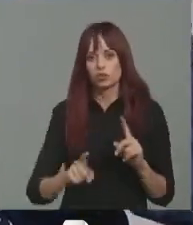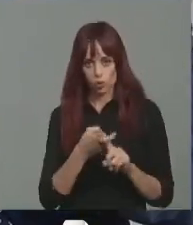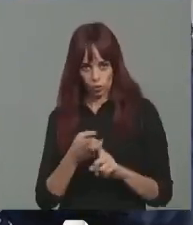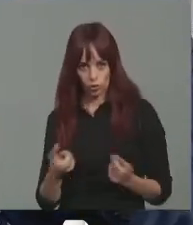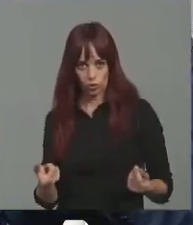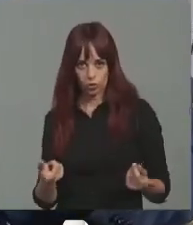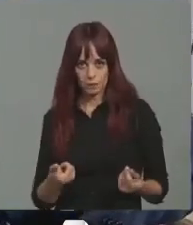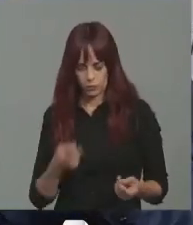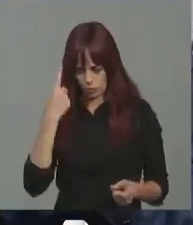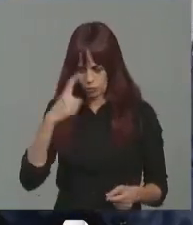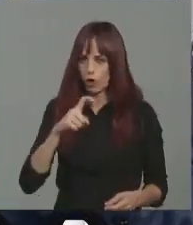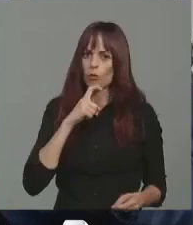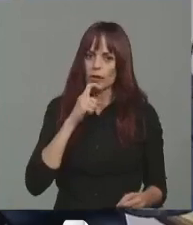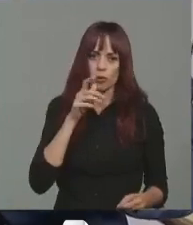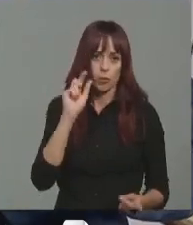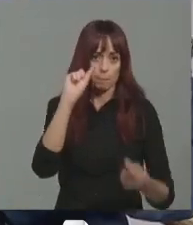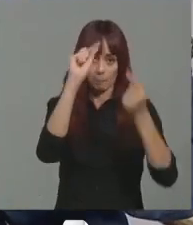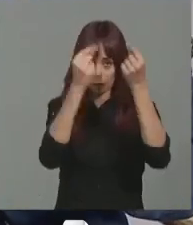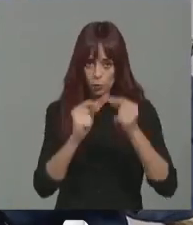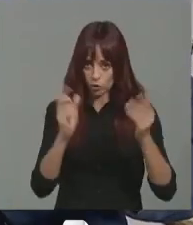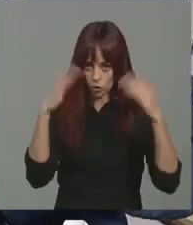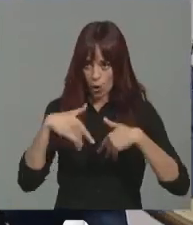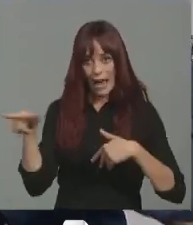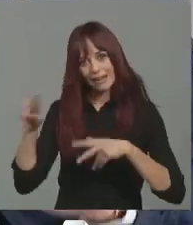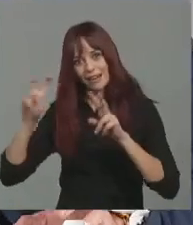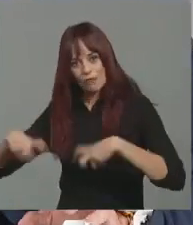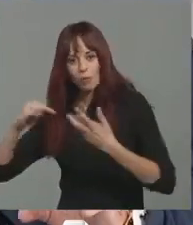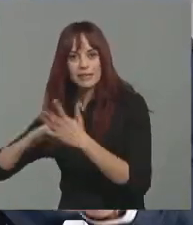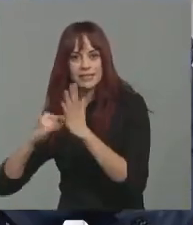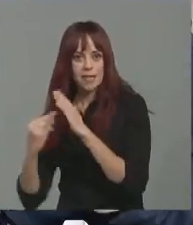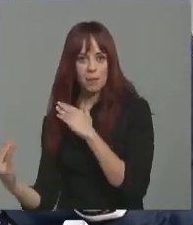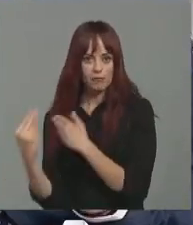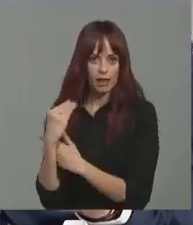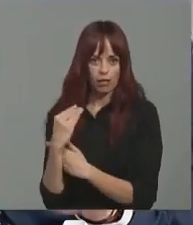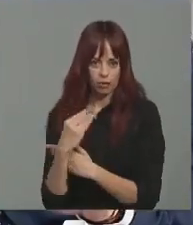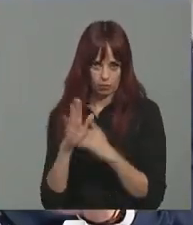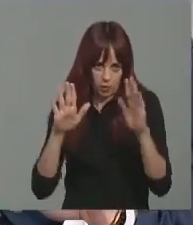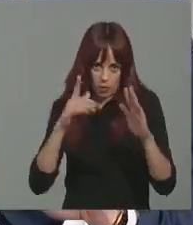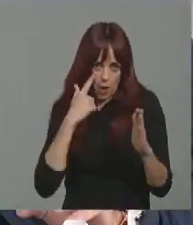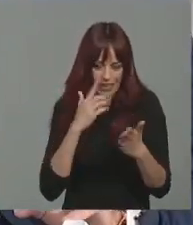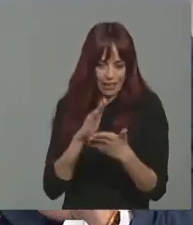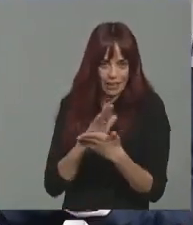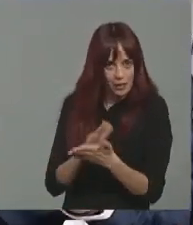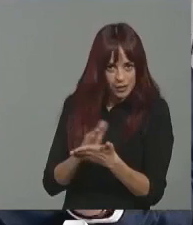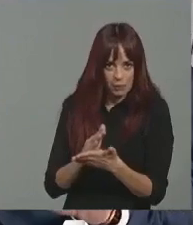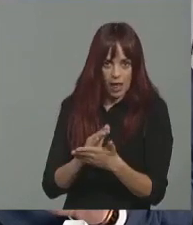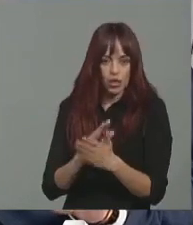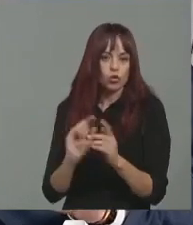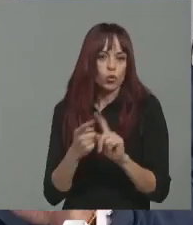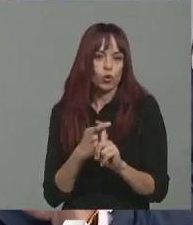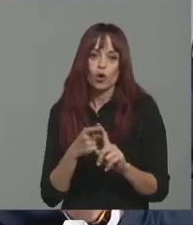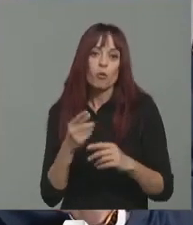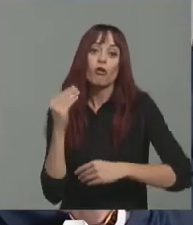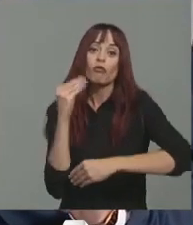es complicado y más en ausencia de presupuesto reformar el sistema de financiación. Estamos de acuerdo, pero articulemos una solución intermedia entre tanto y es un fondo de nivelación.